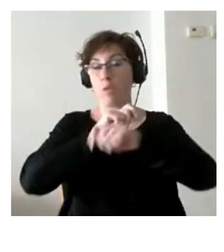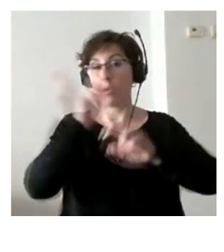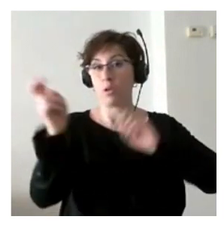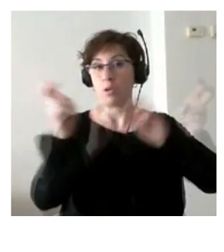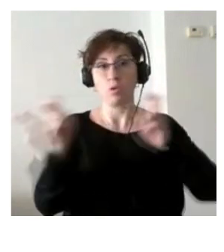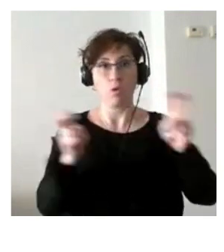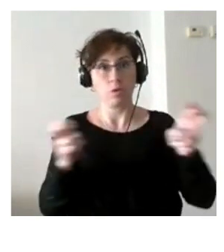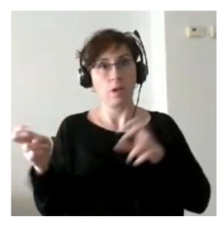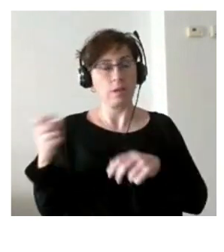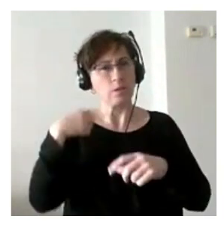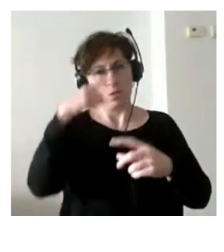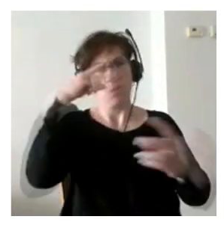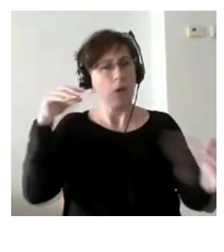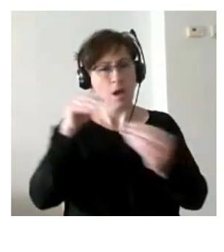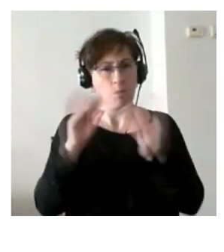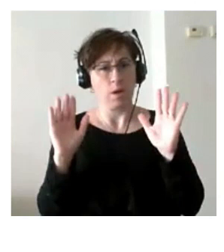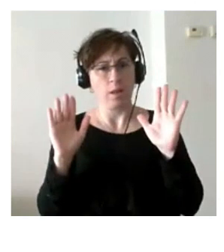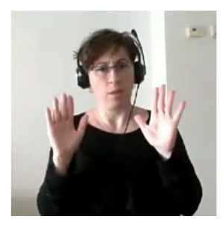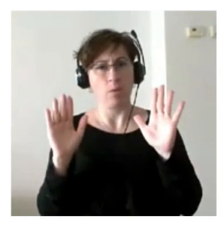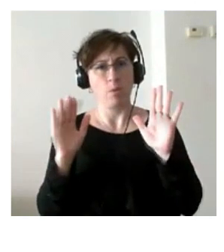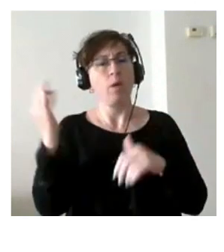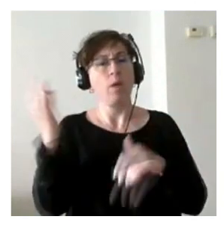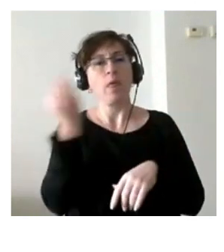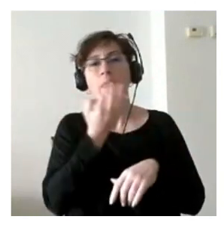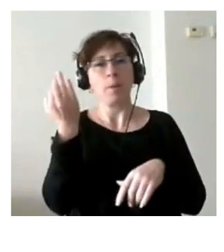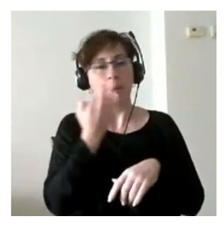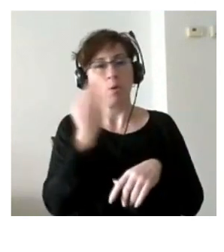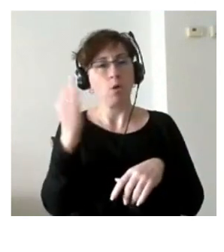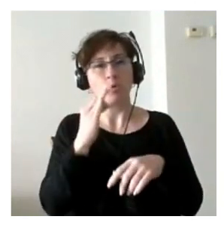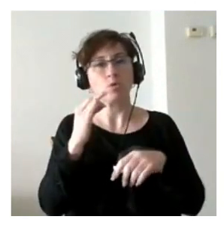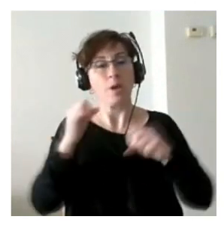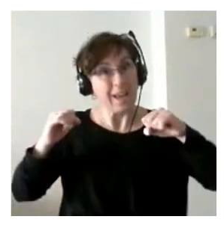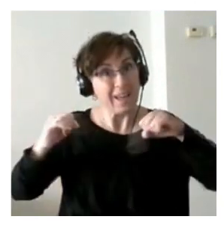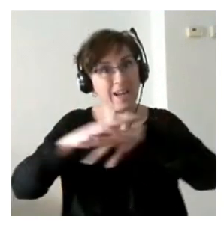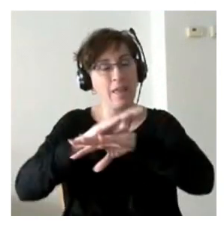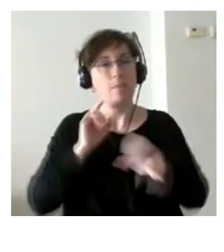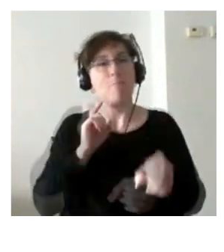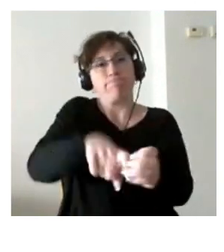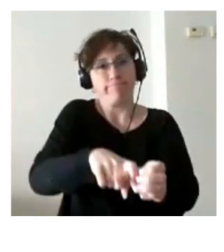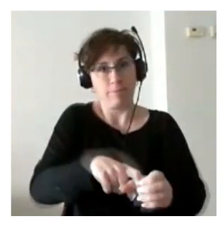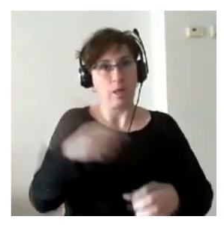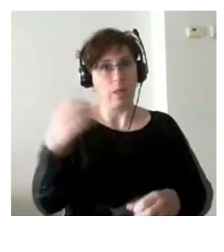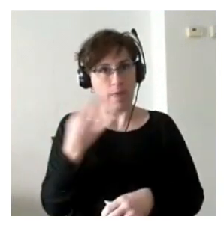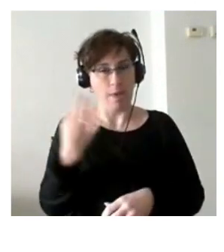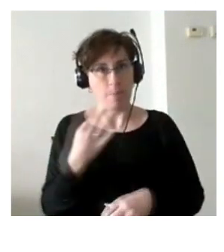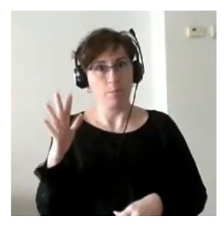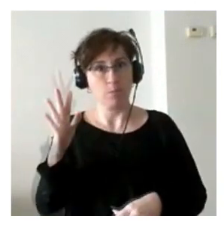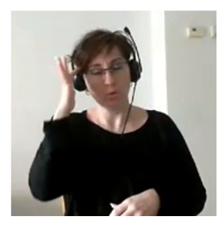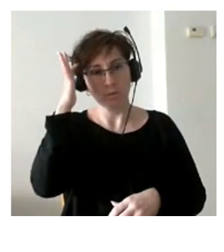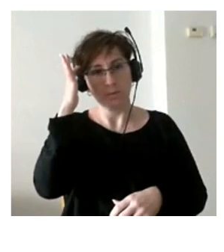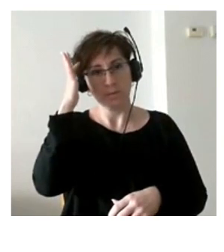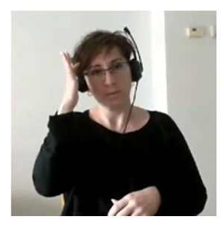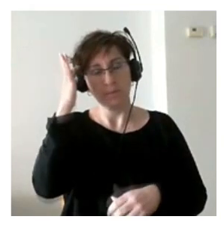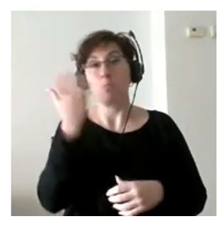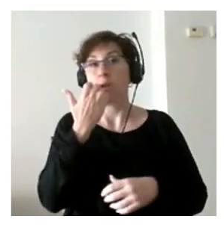idea de que tenemos que entrar en esa red asociativa y de hecho ahí estamos especialmente con